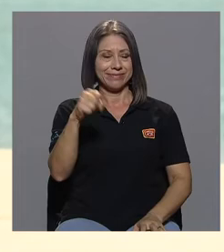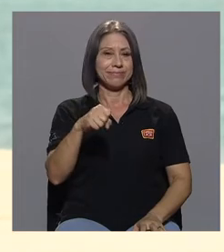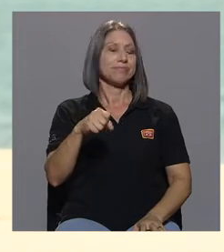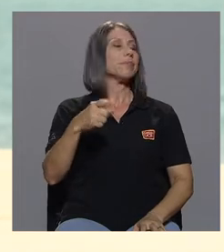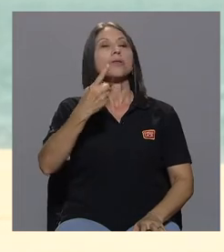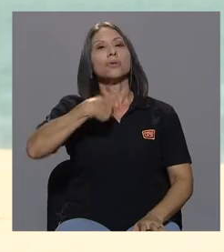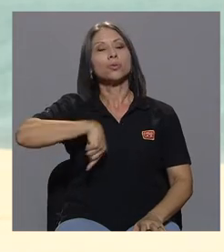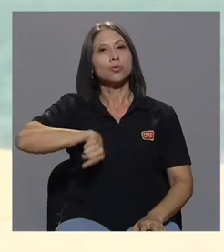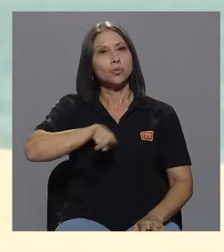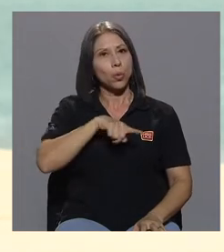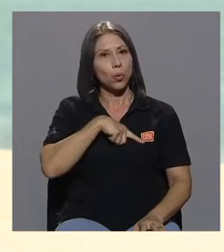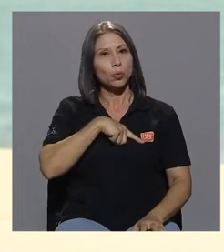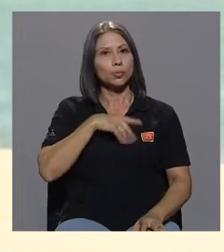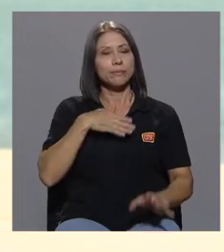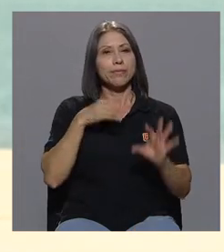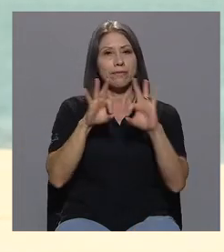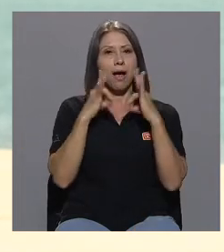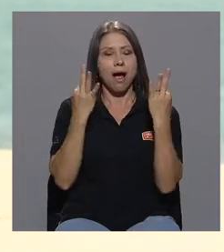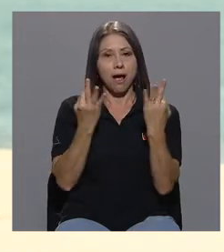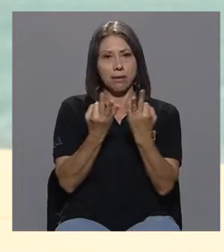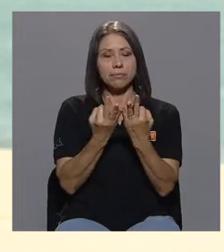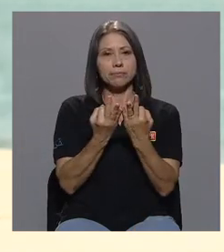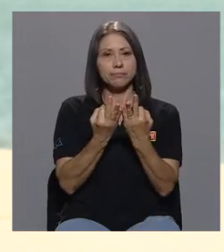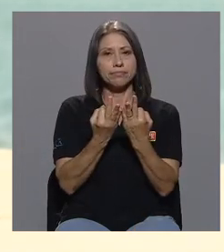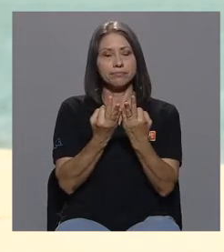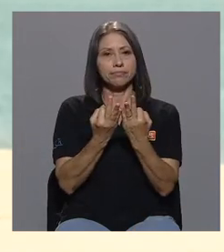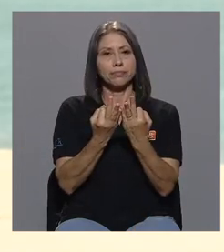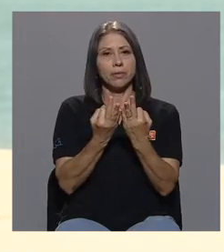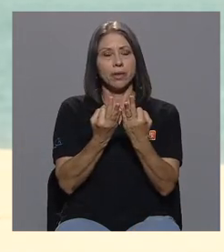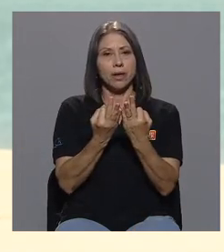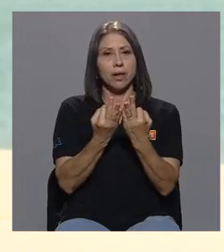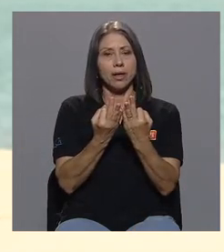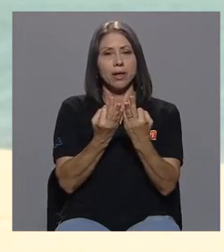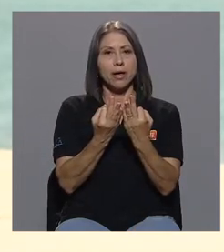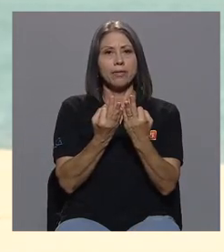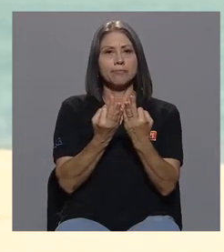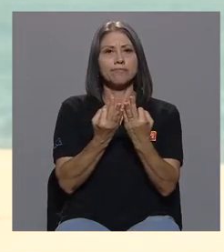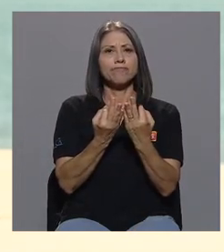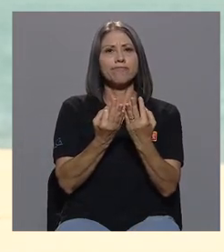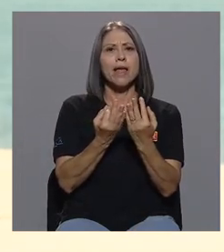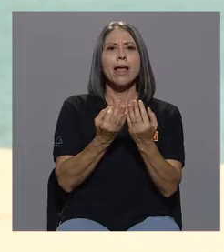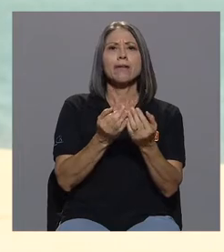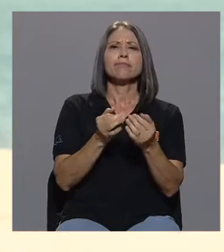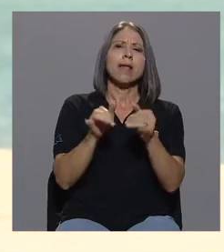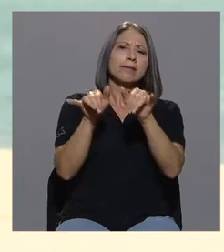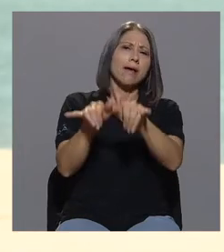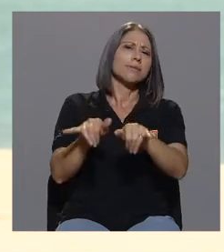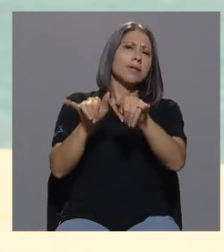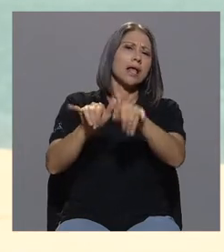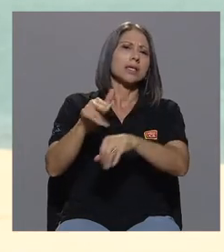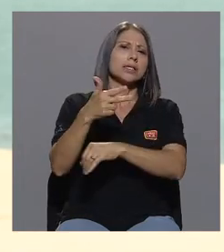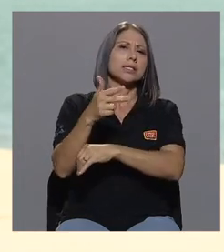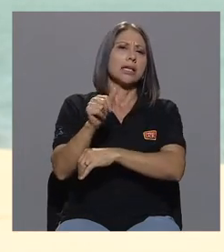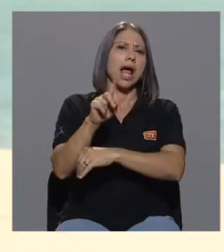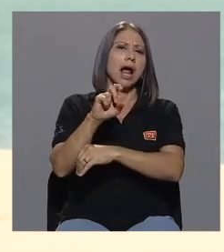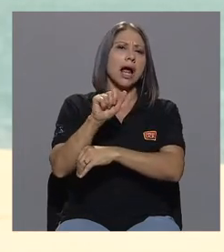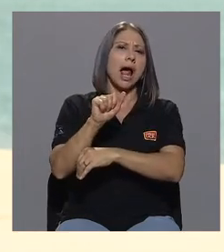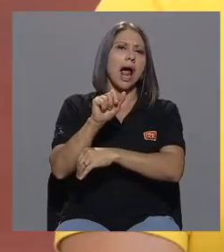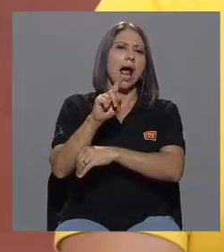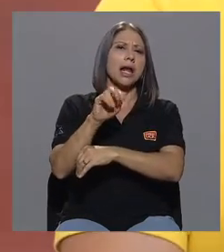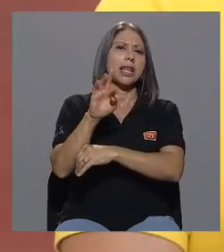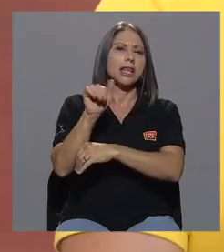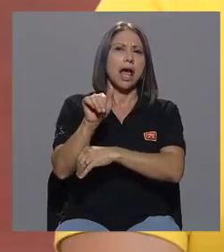mi familia, propiamente, nos dedicamos ahí, estando yo precisamente como en tercer grado en la escuela.